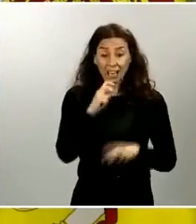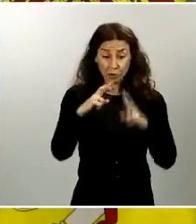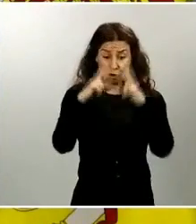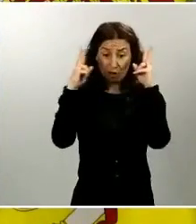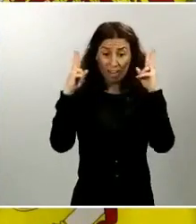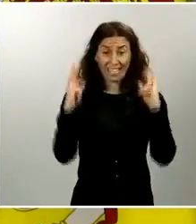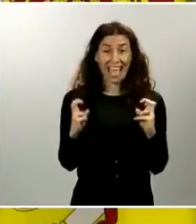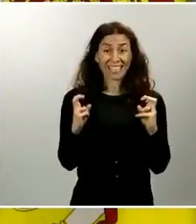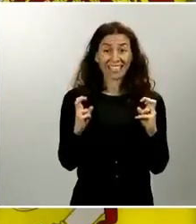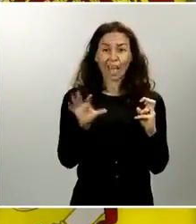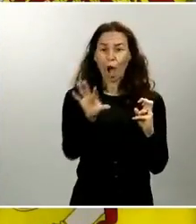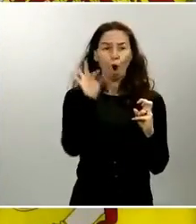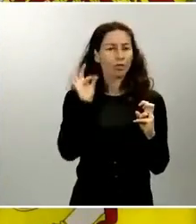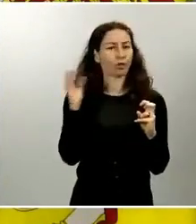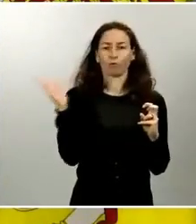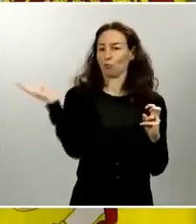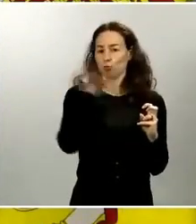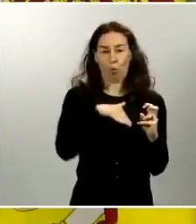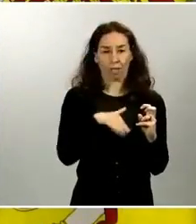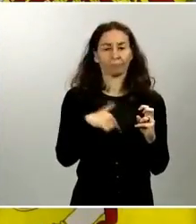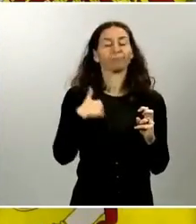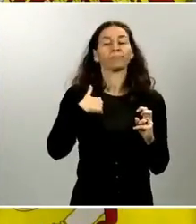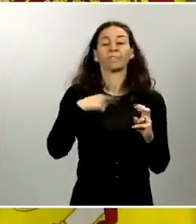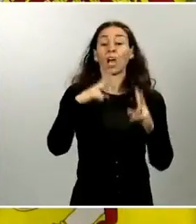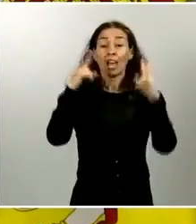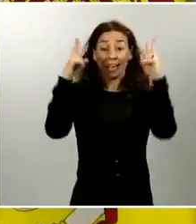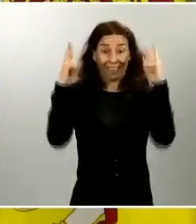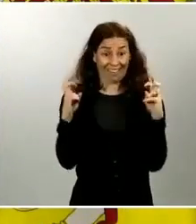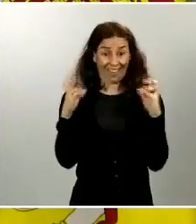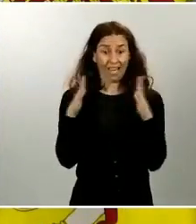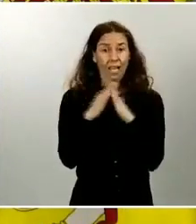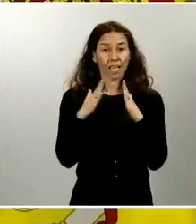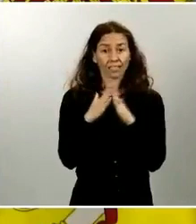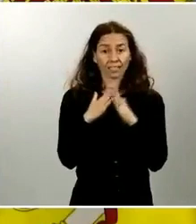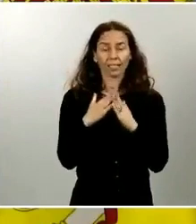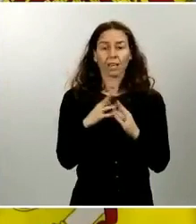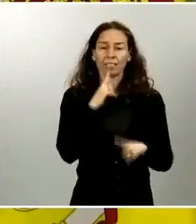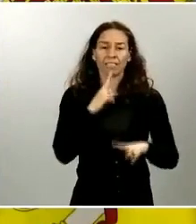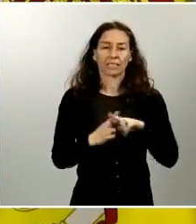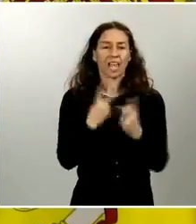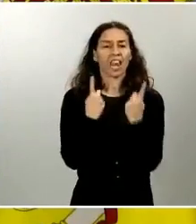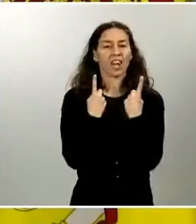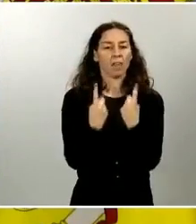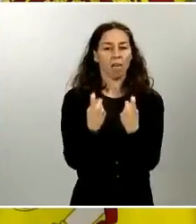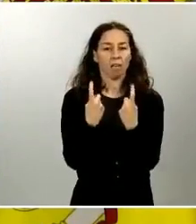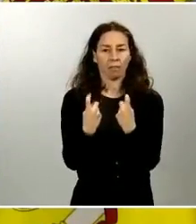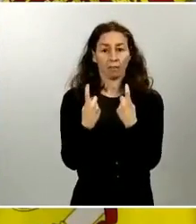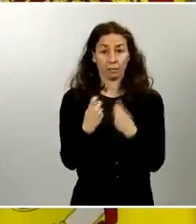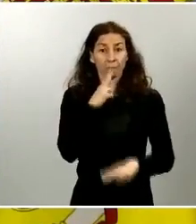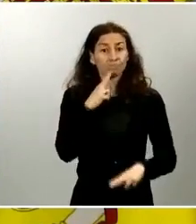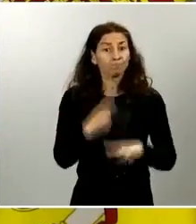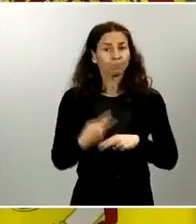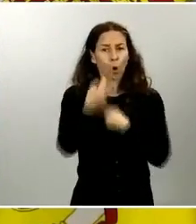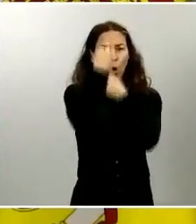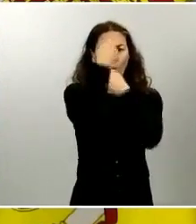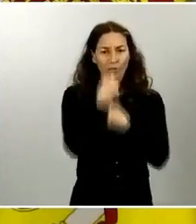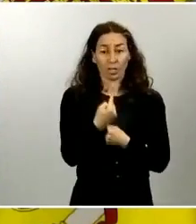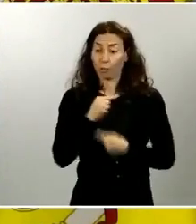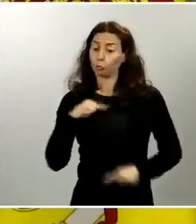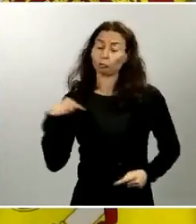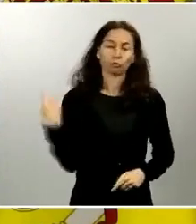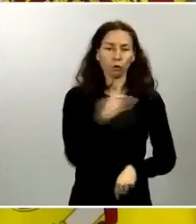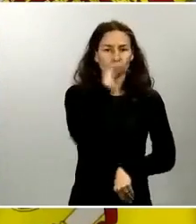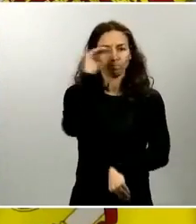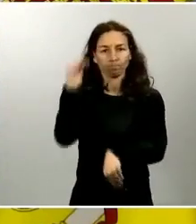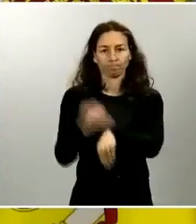opción este año quedarse en casa es una necesidad es una obligación que debemos de cumplir todos para poner